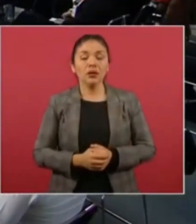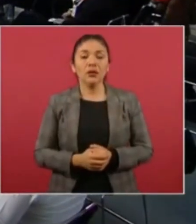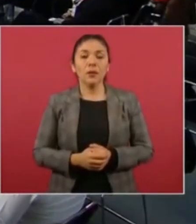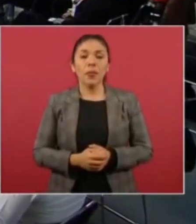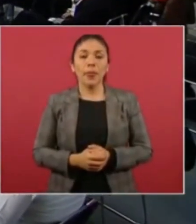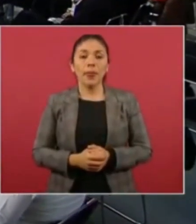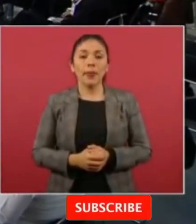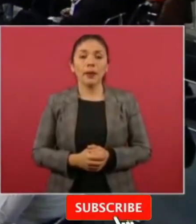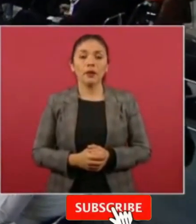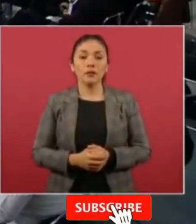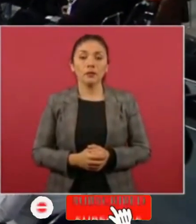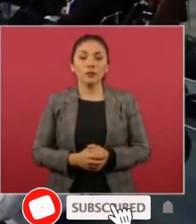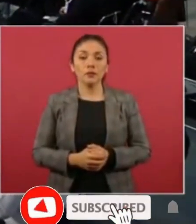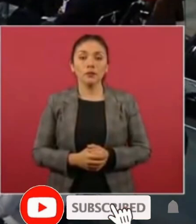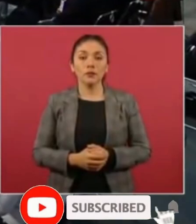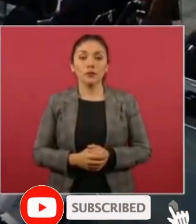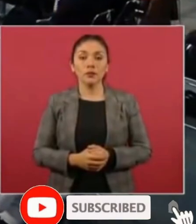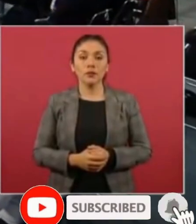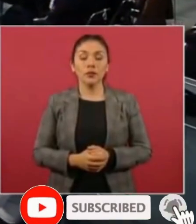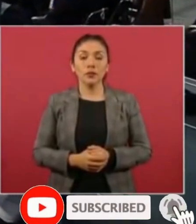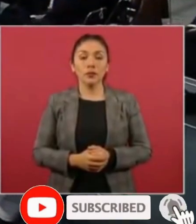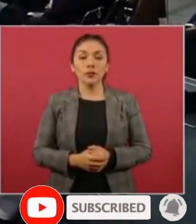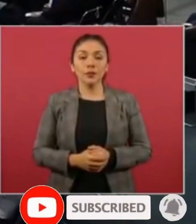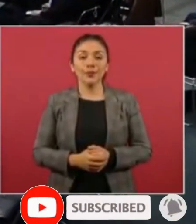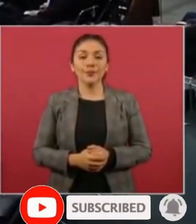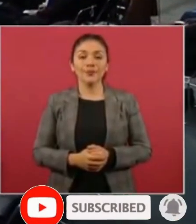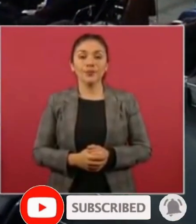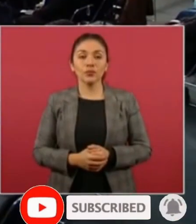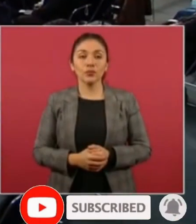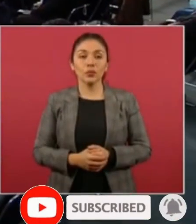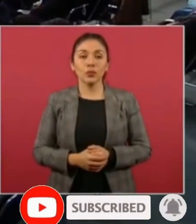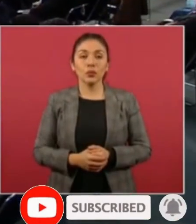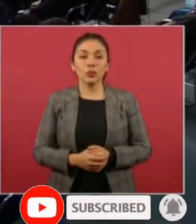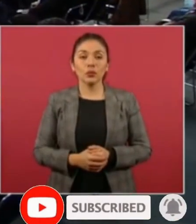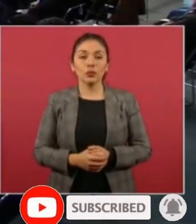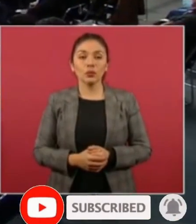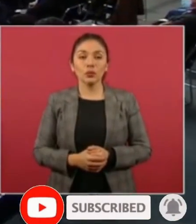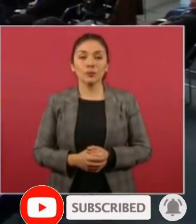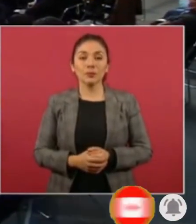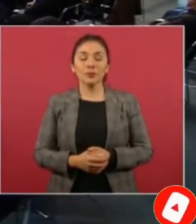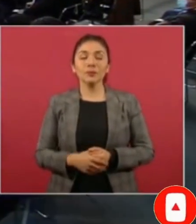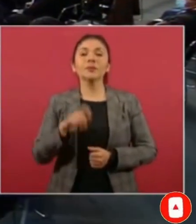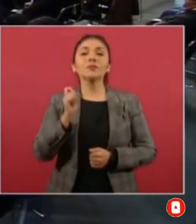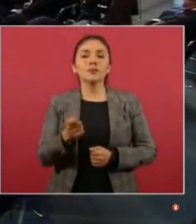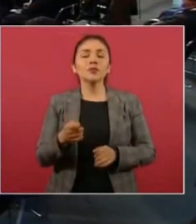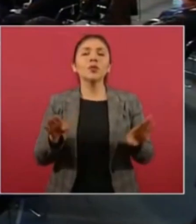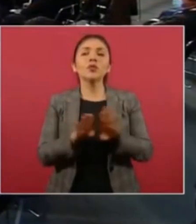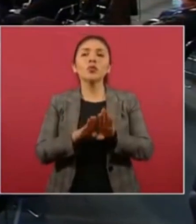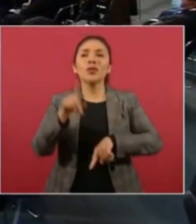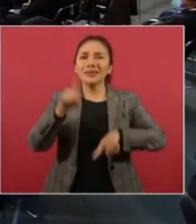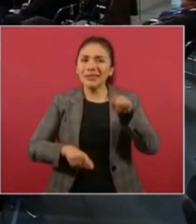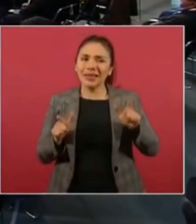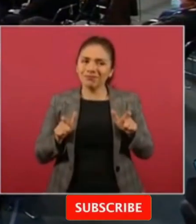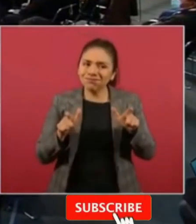se está combatiendo lo de la trata.